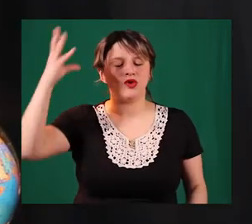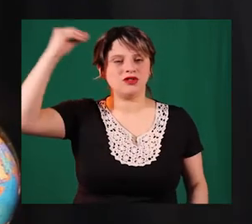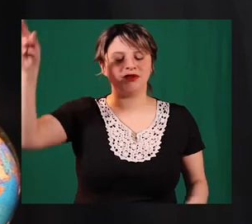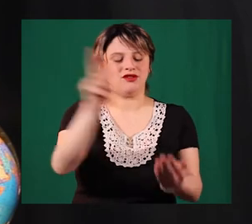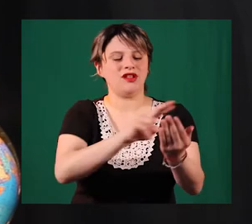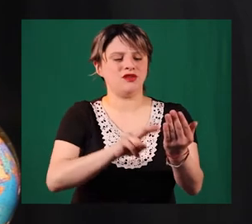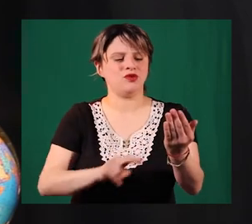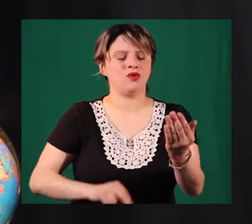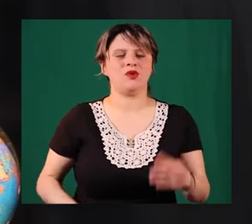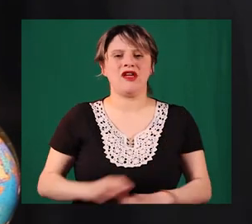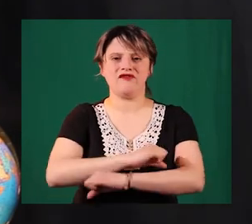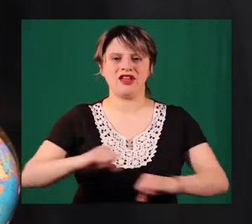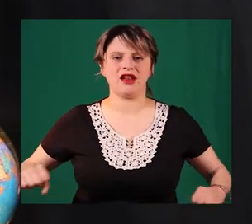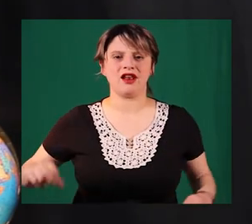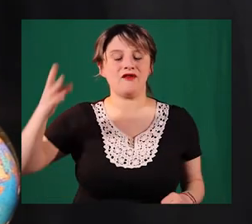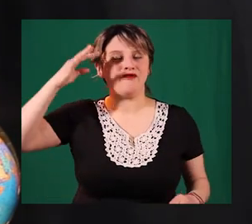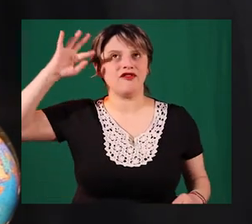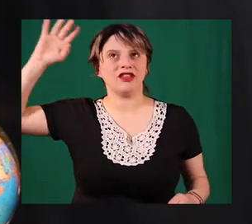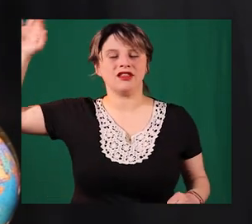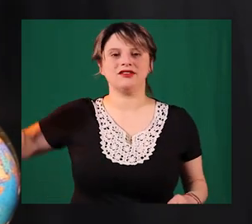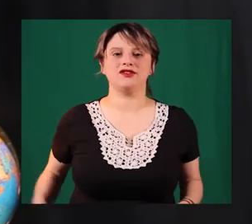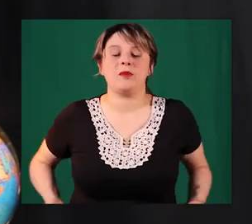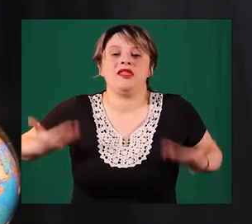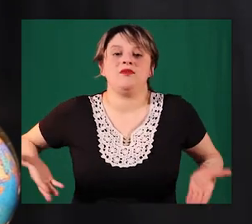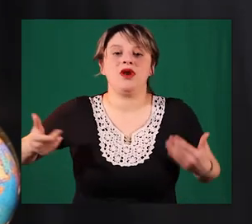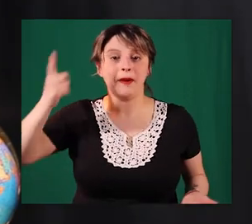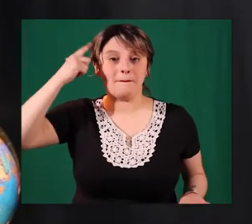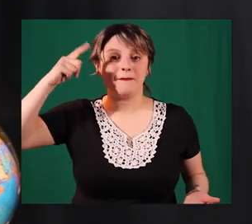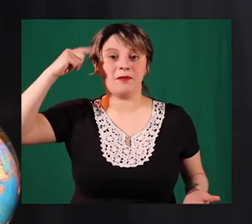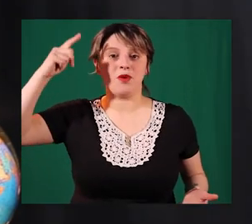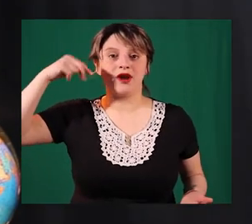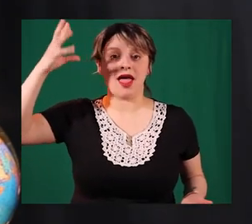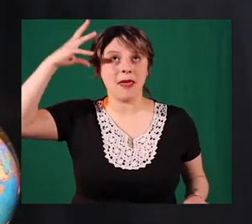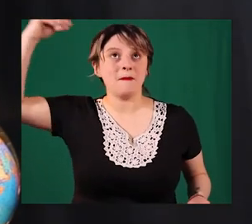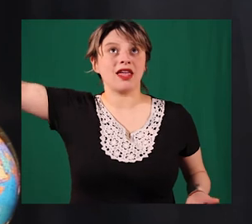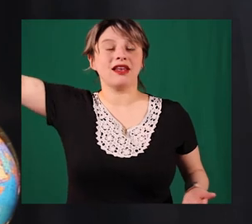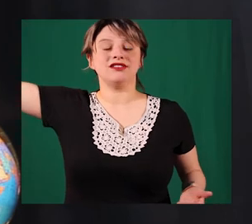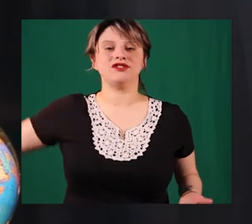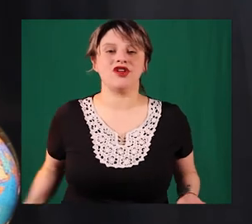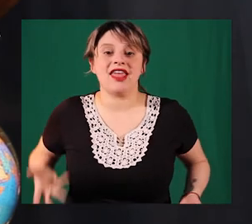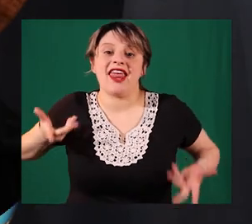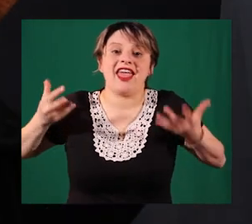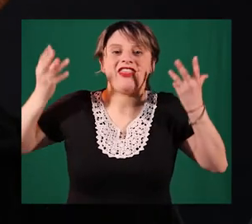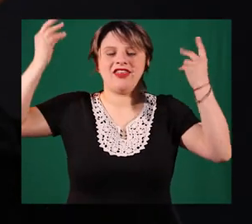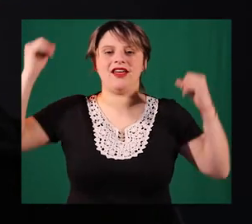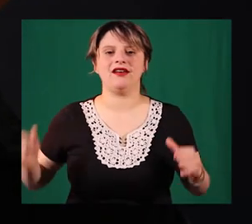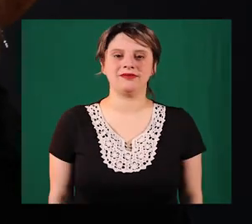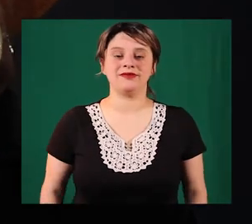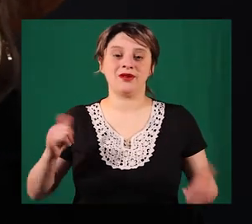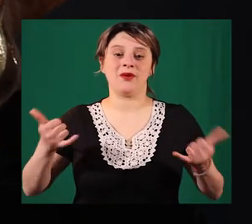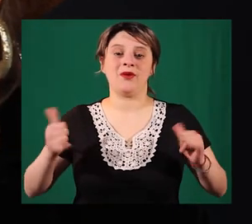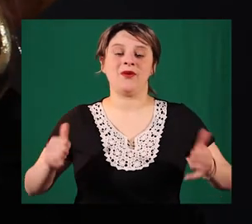Lectura y creación de un final ficticio para estimular la memoria, imaginación y creatividad. Juegos